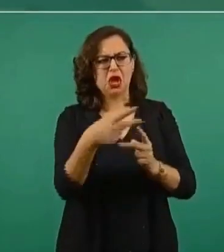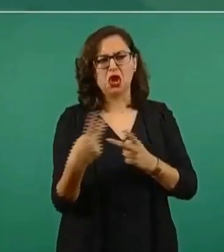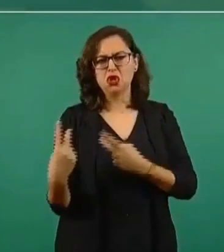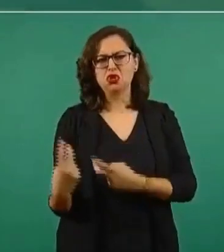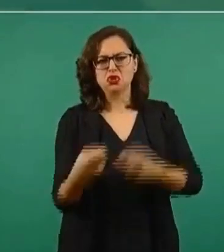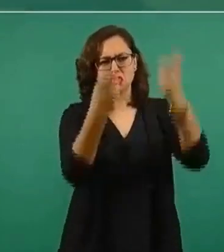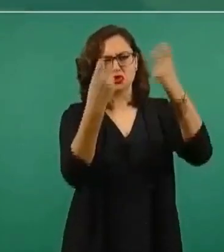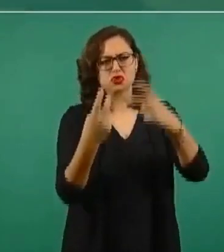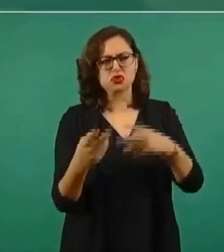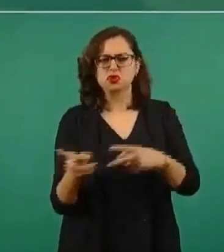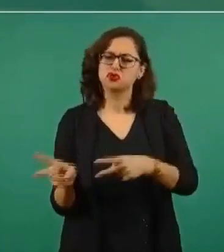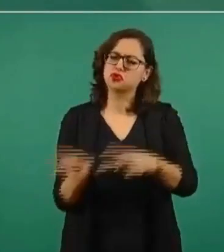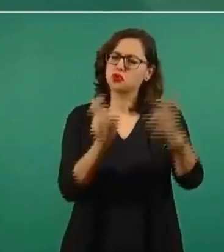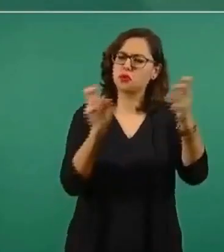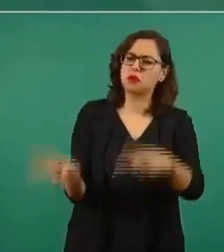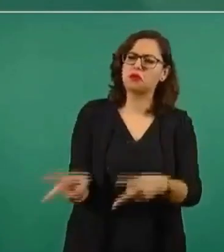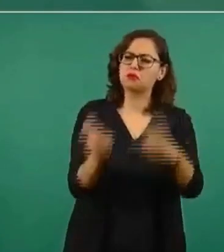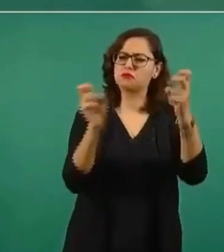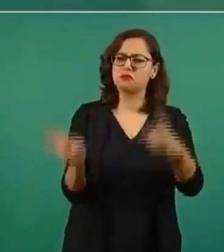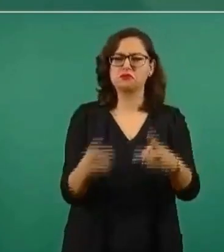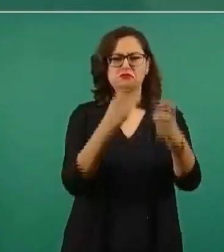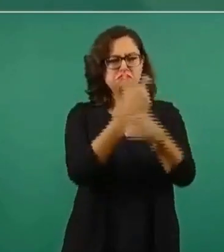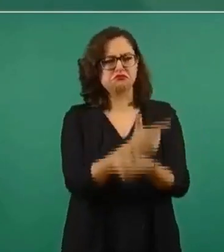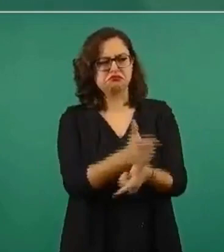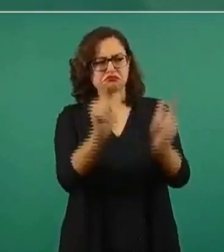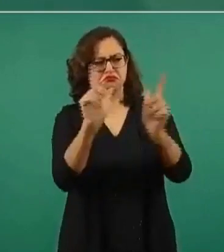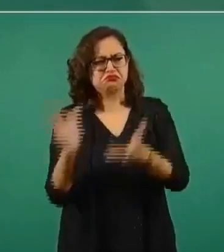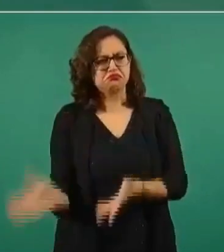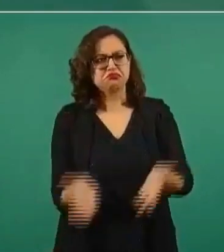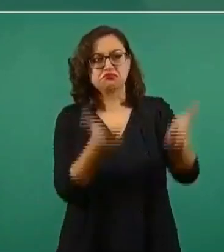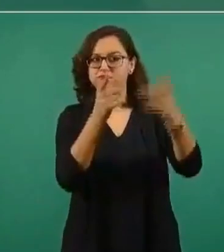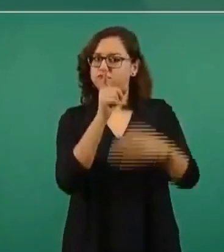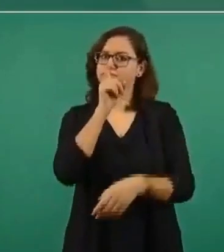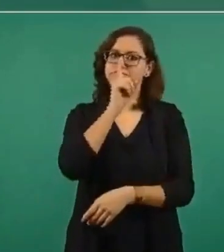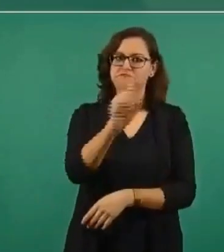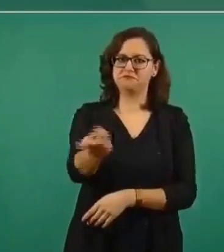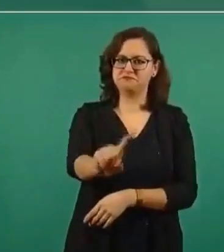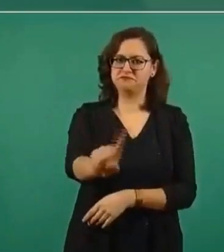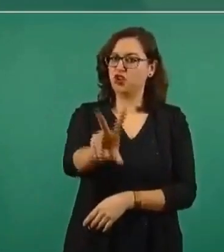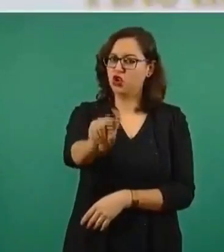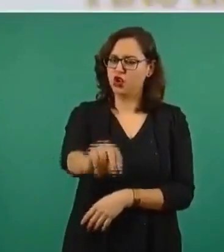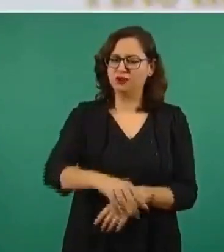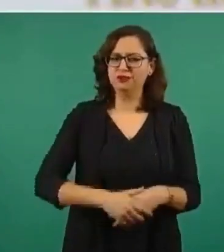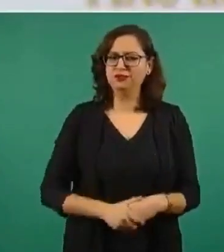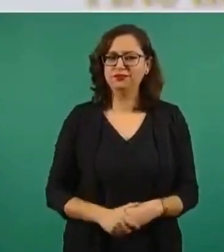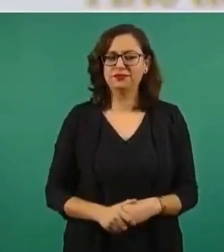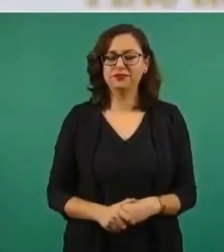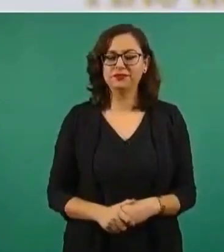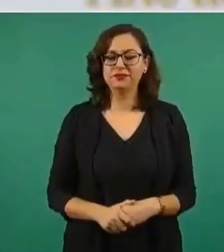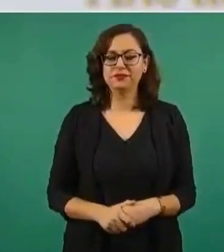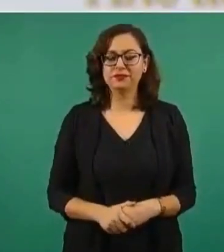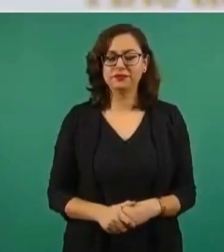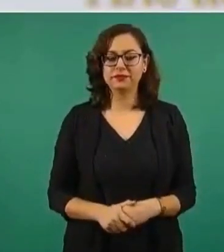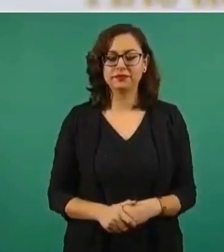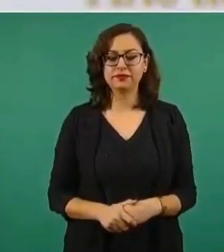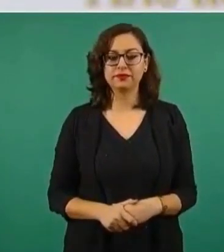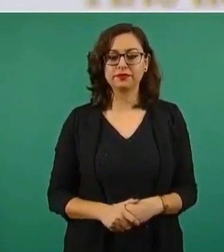O sea, así, de claro. Y si es algo